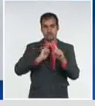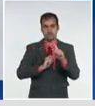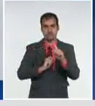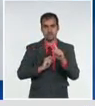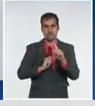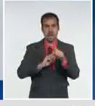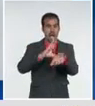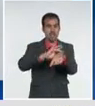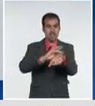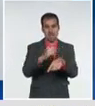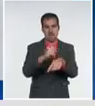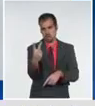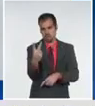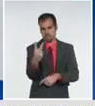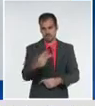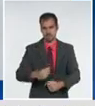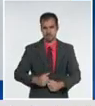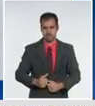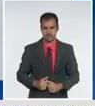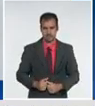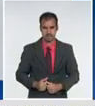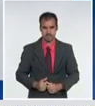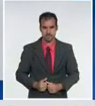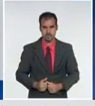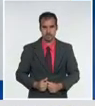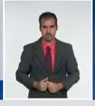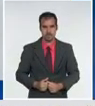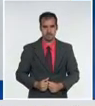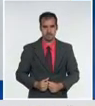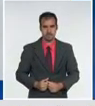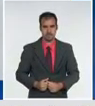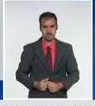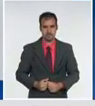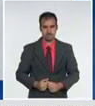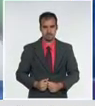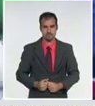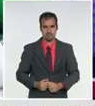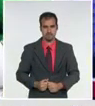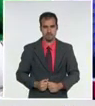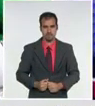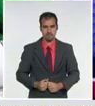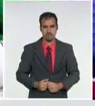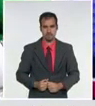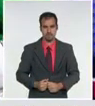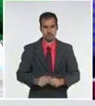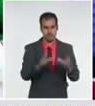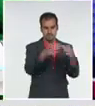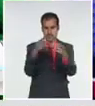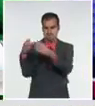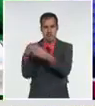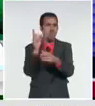casos en el día de ayer. Sexo femenino 48,2%,